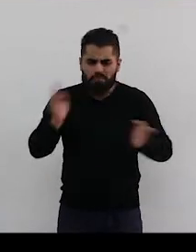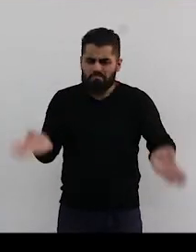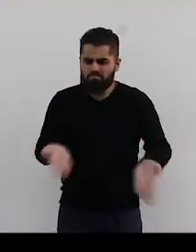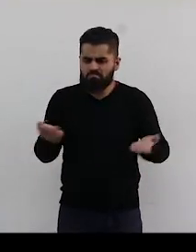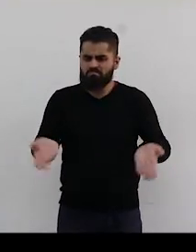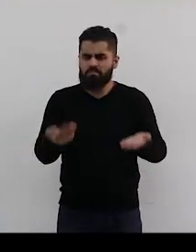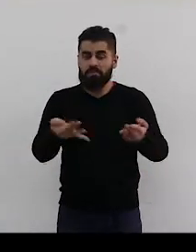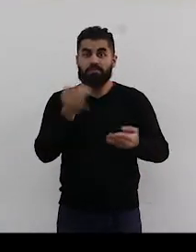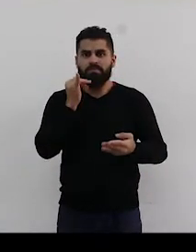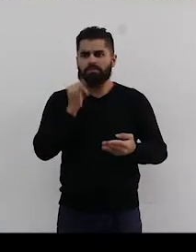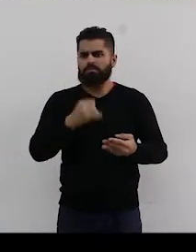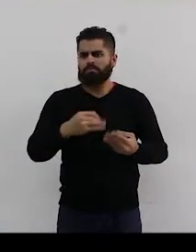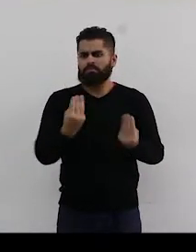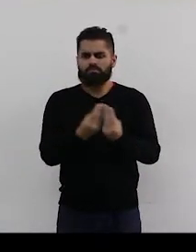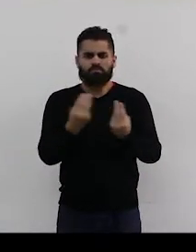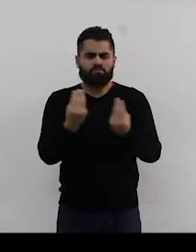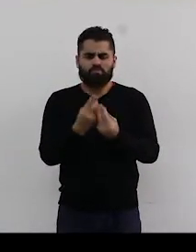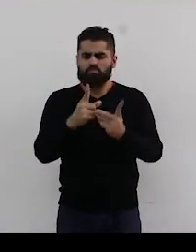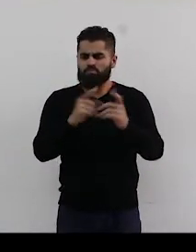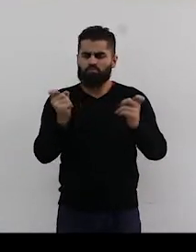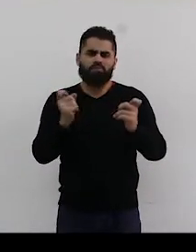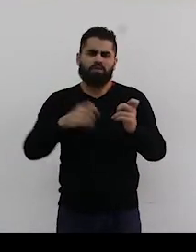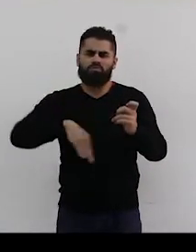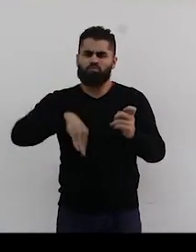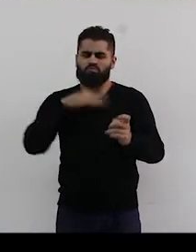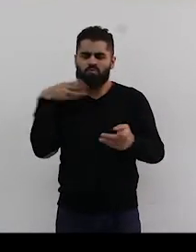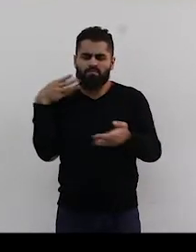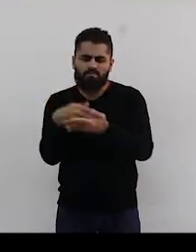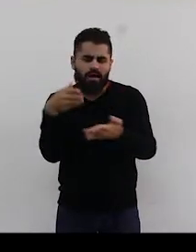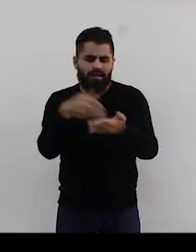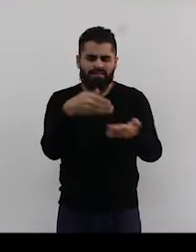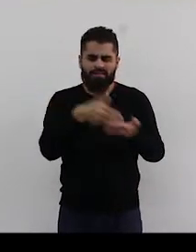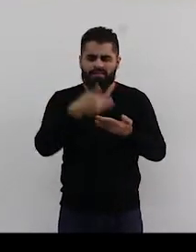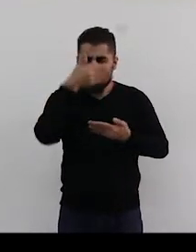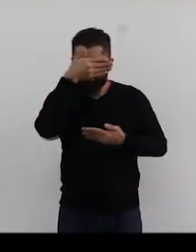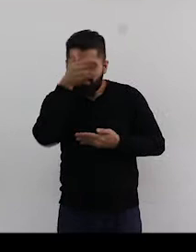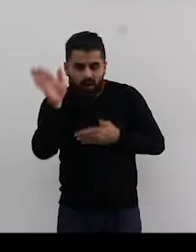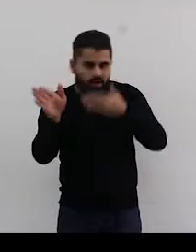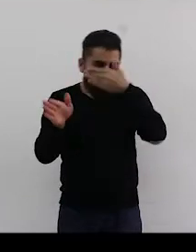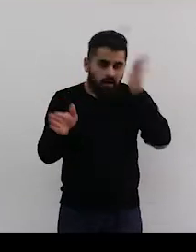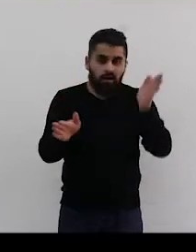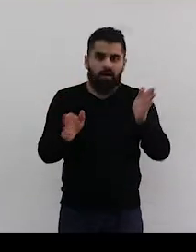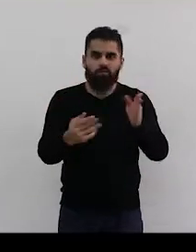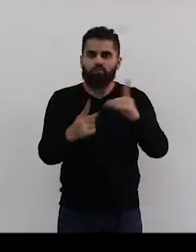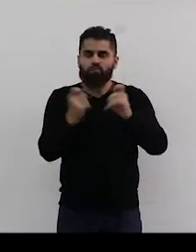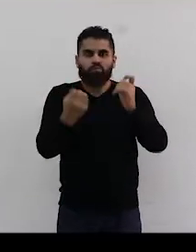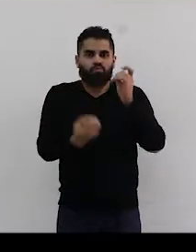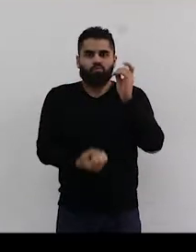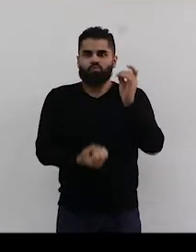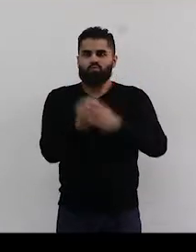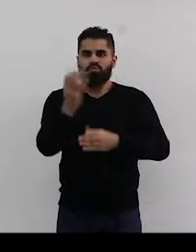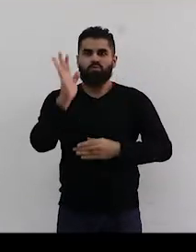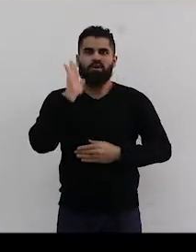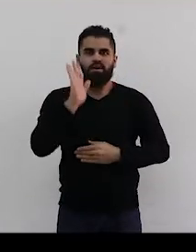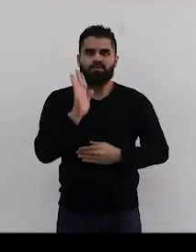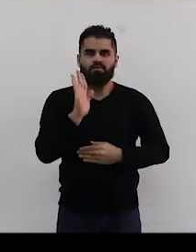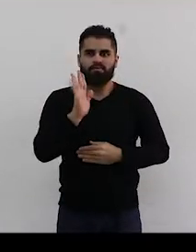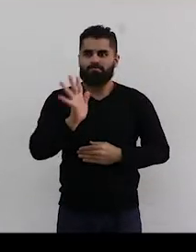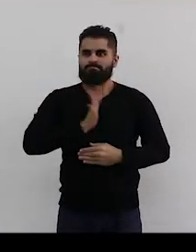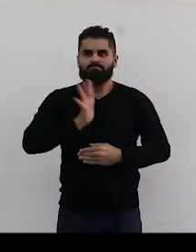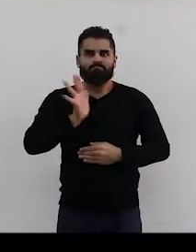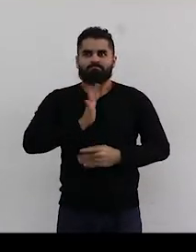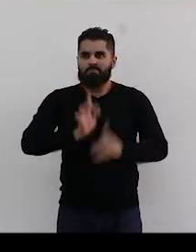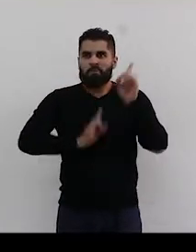educativo. Y demasiadas circunstancias por derribar. ¿Por qué? Porque estamos hablando de algo que es muy nuevo,